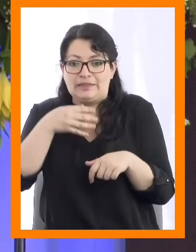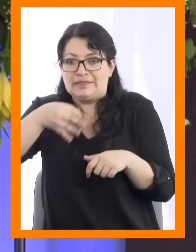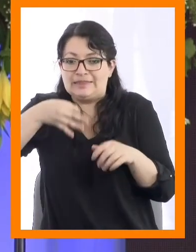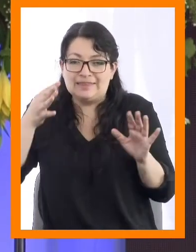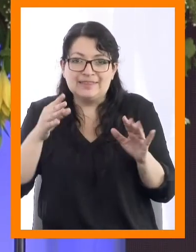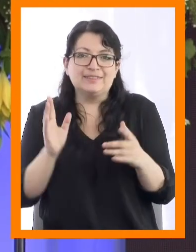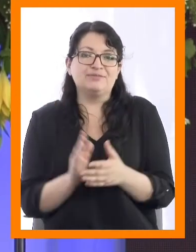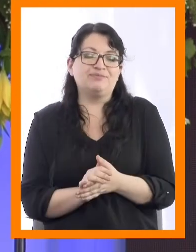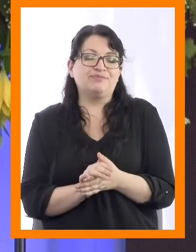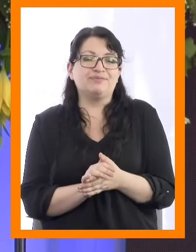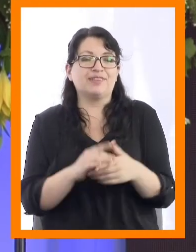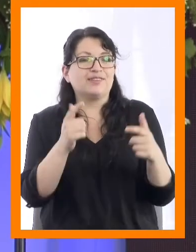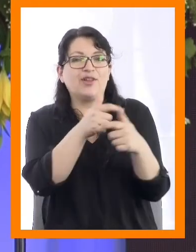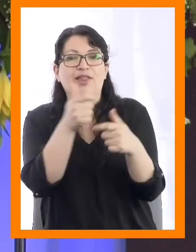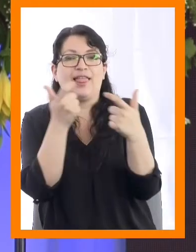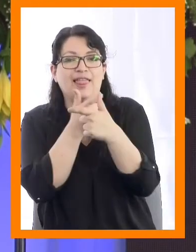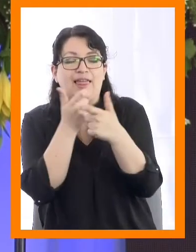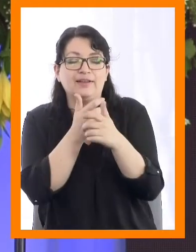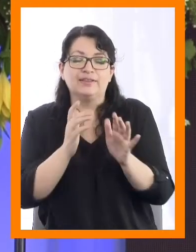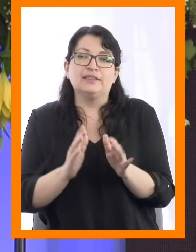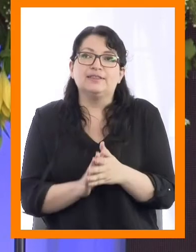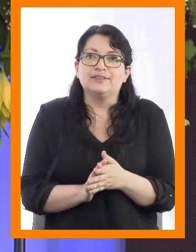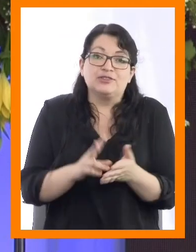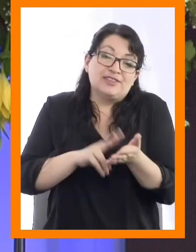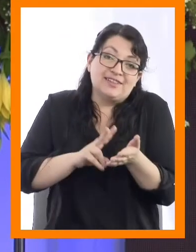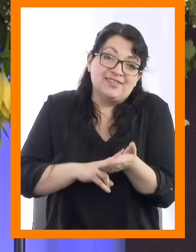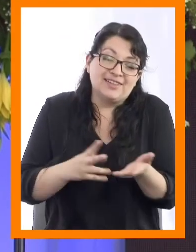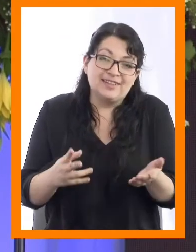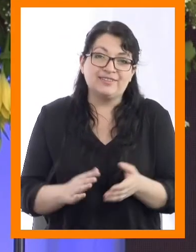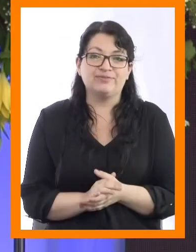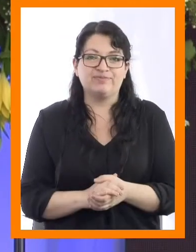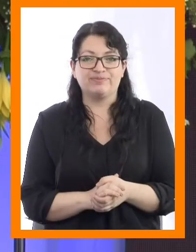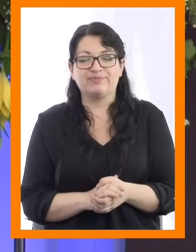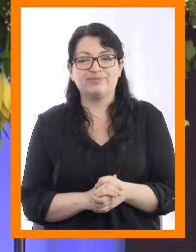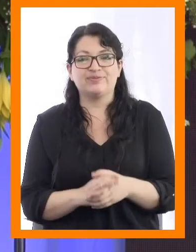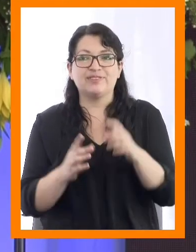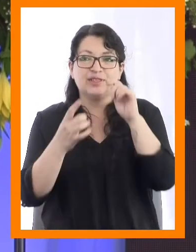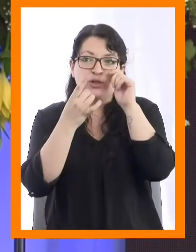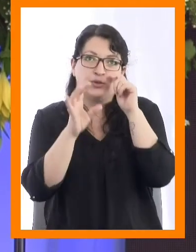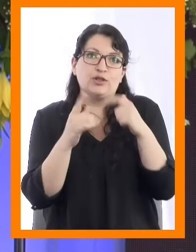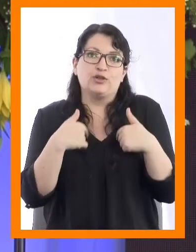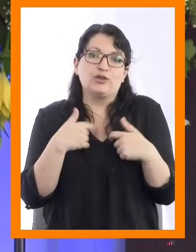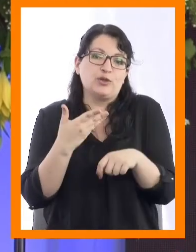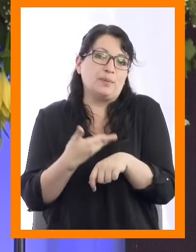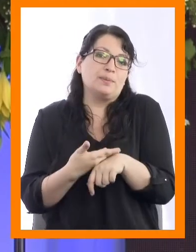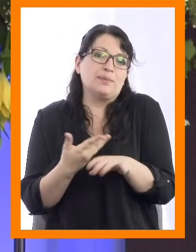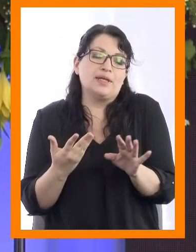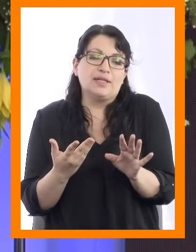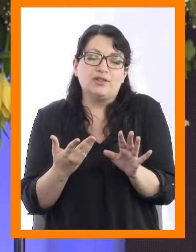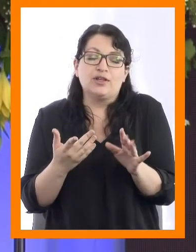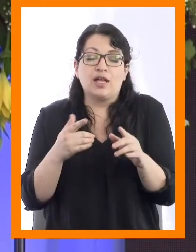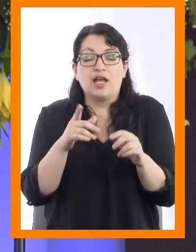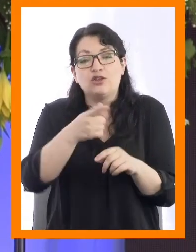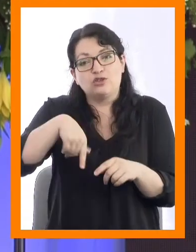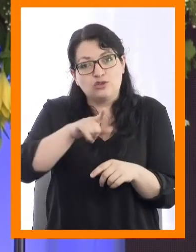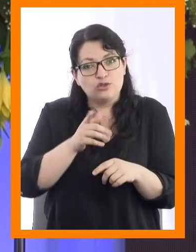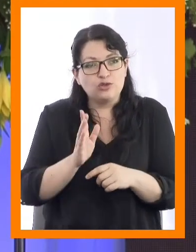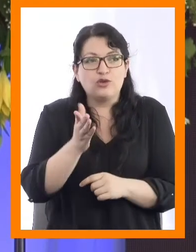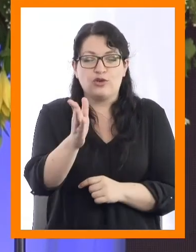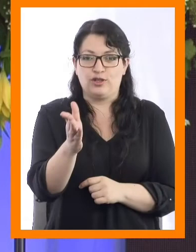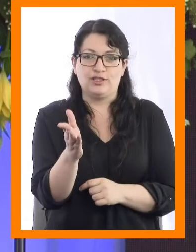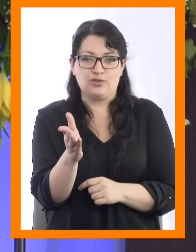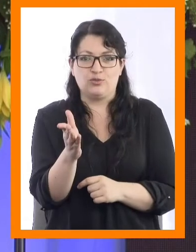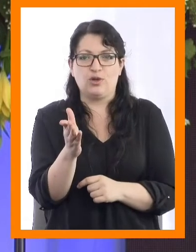Así que, de verdad, chiquillos, lo único que espero es que sigamos adelante.